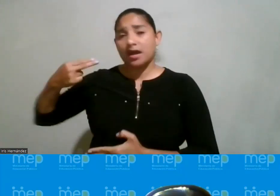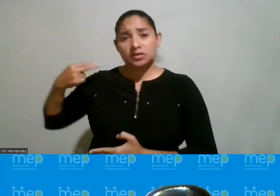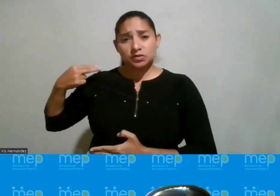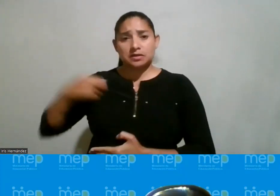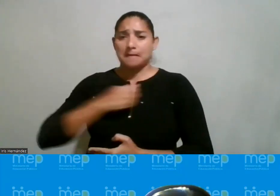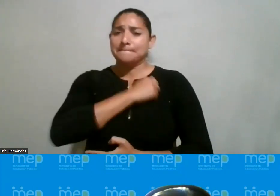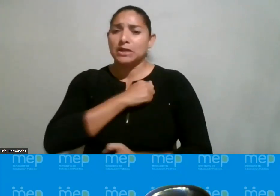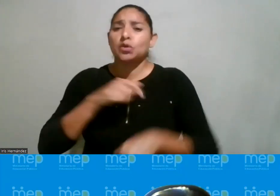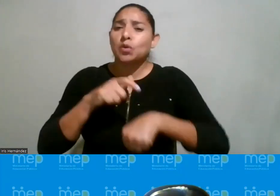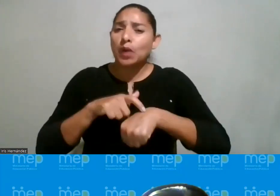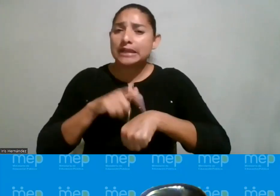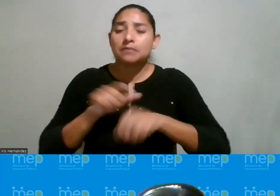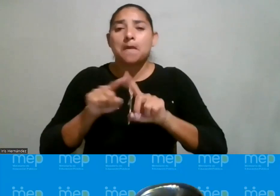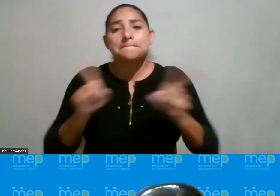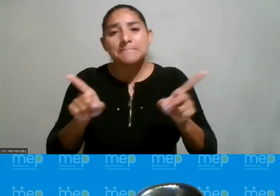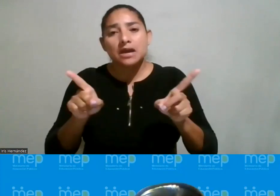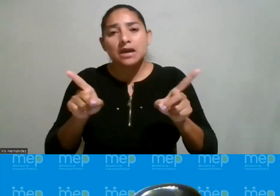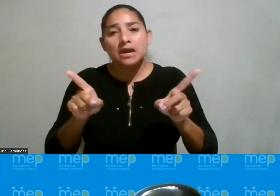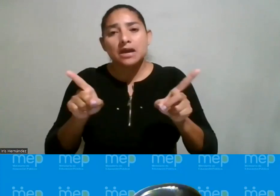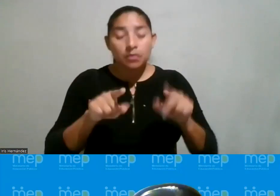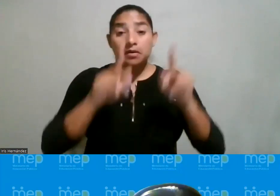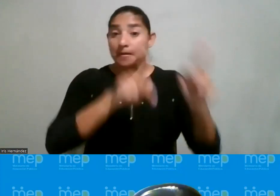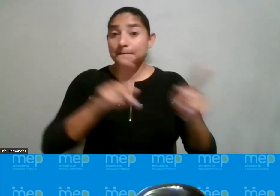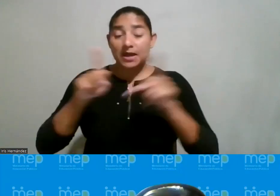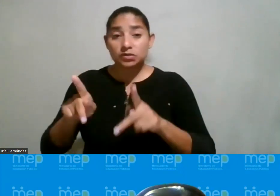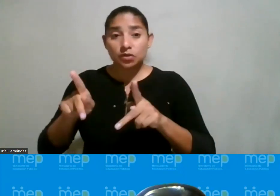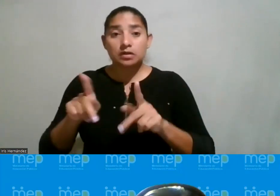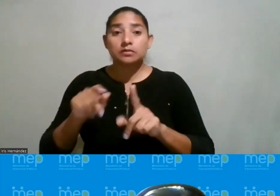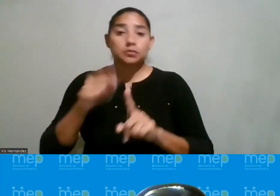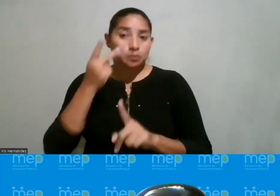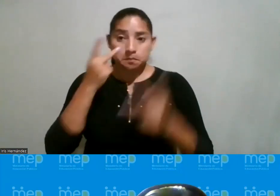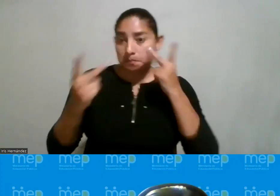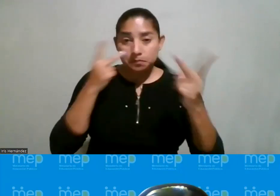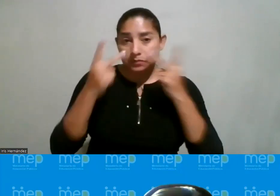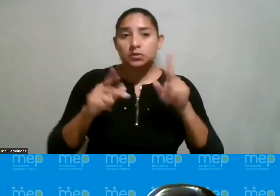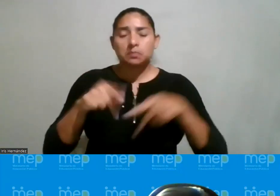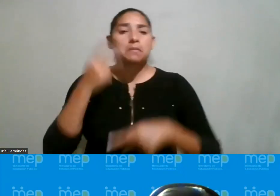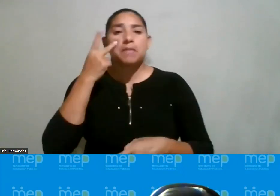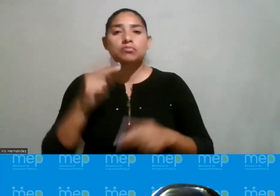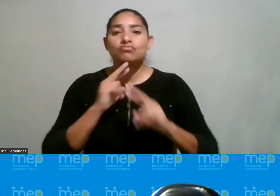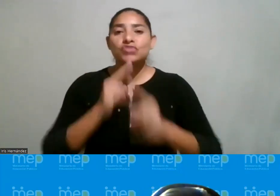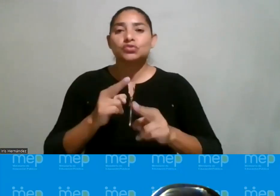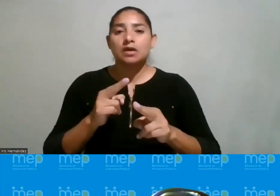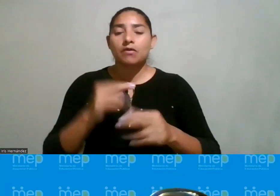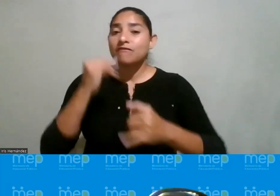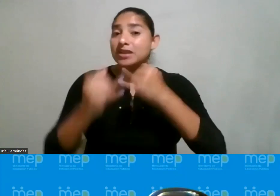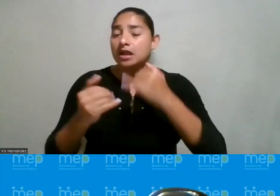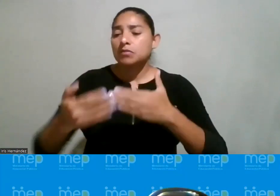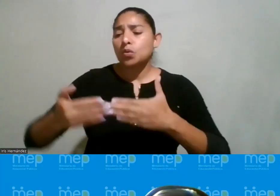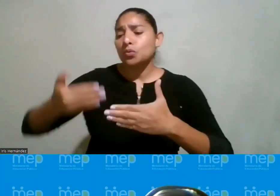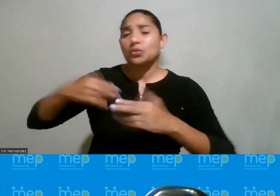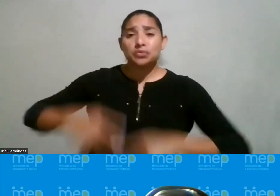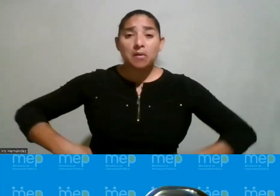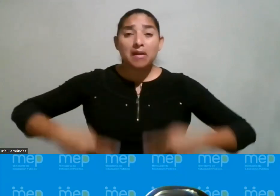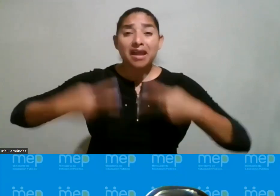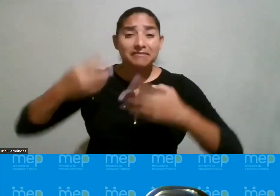me robe un poquito más de tiempo pero es que cuando uno ve a una persona como aquí nos estamos viendo y nosotros vemos el resultado final pero todo lo que hubo que hacer